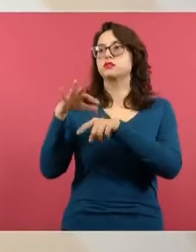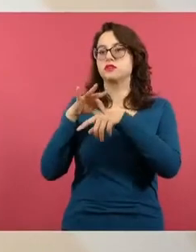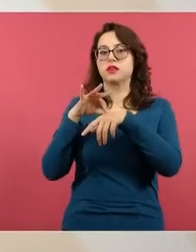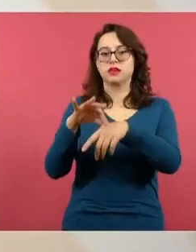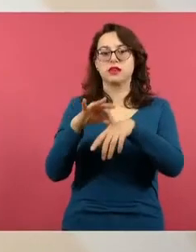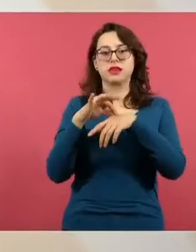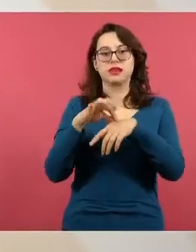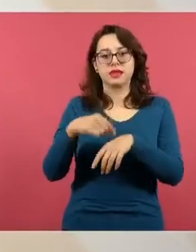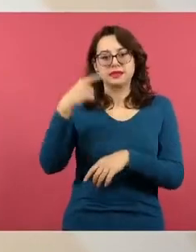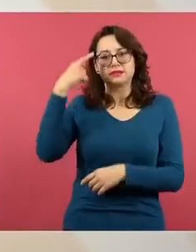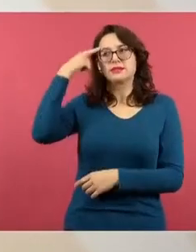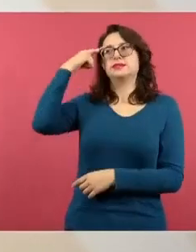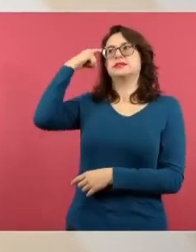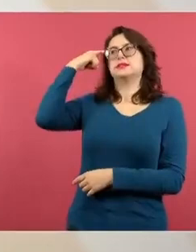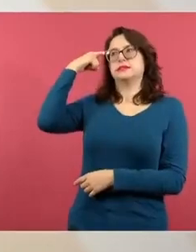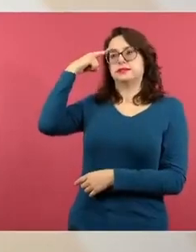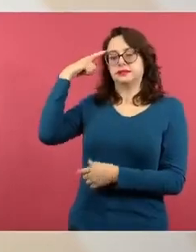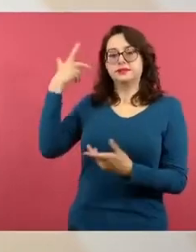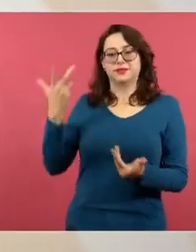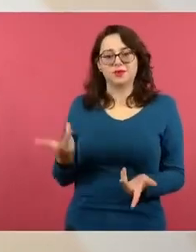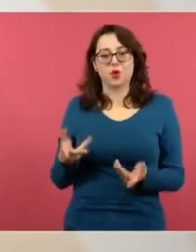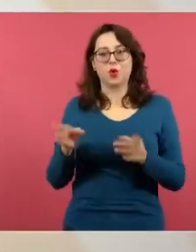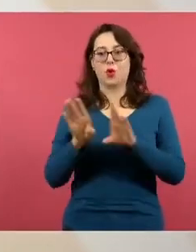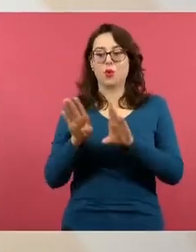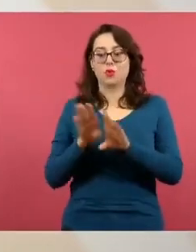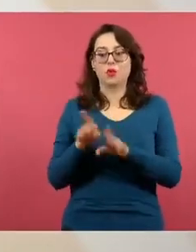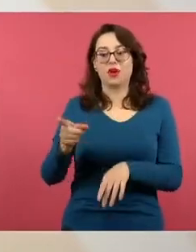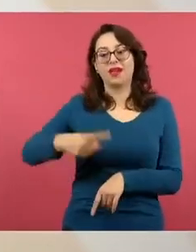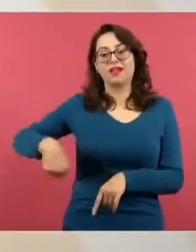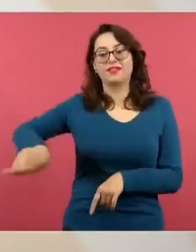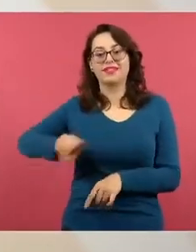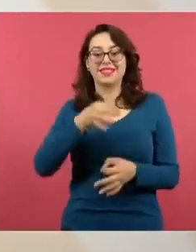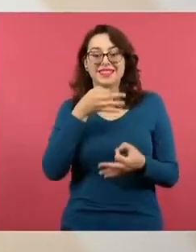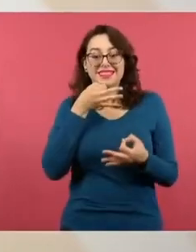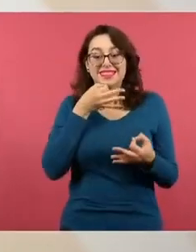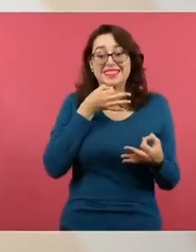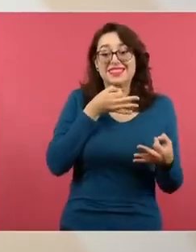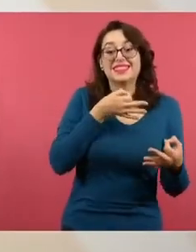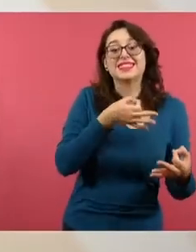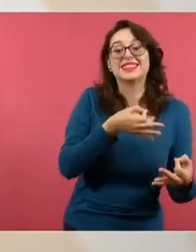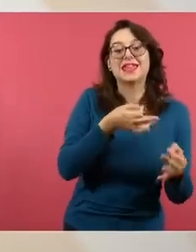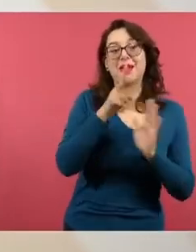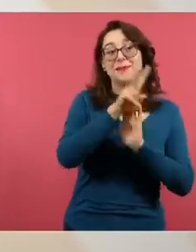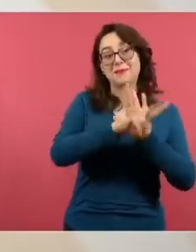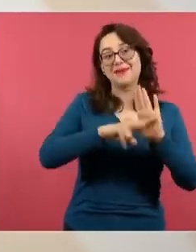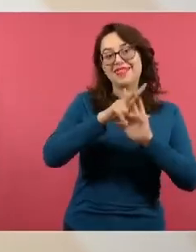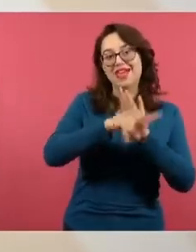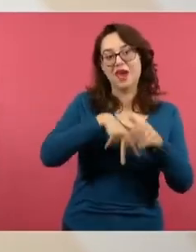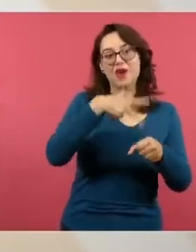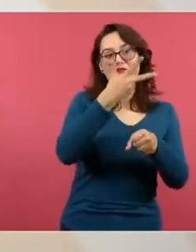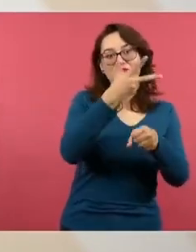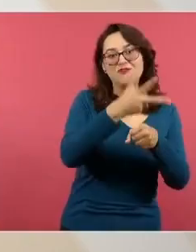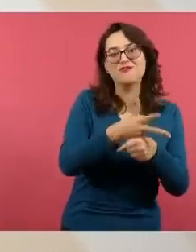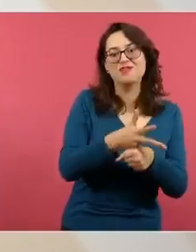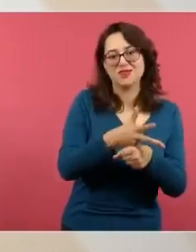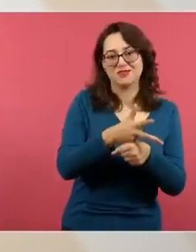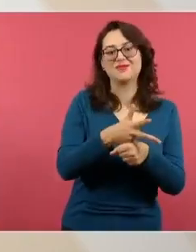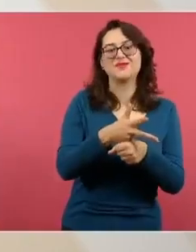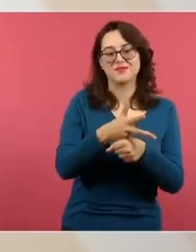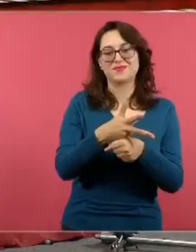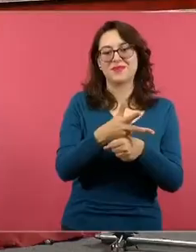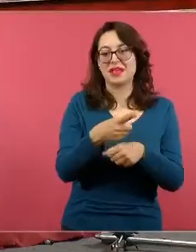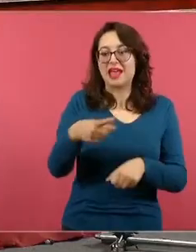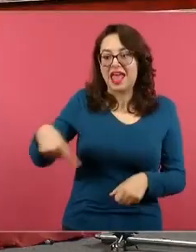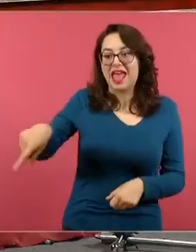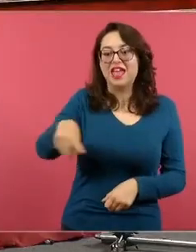se busca hacer de una manera atractiva el abordaje de este proyecto que es desde la